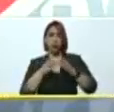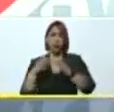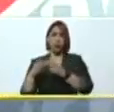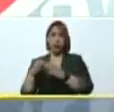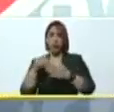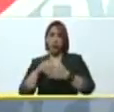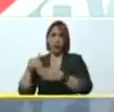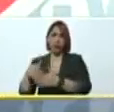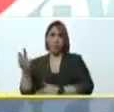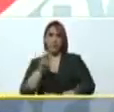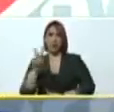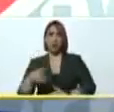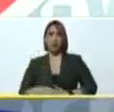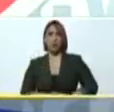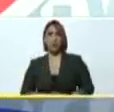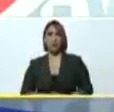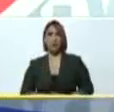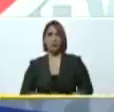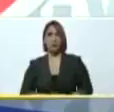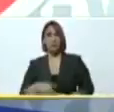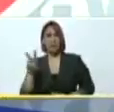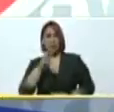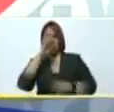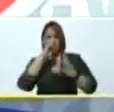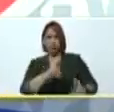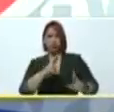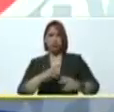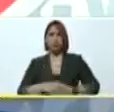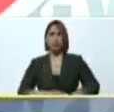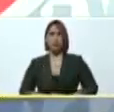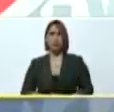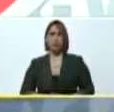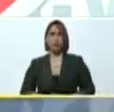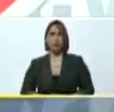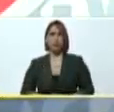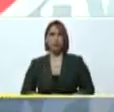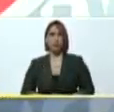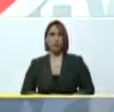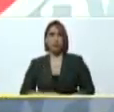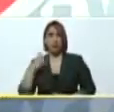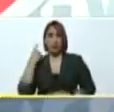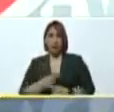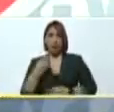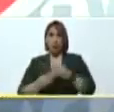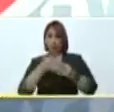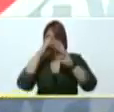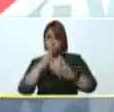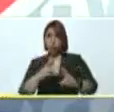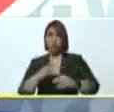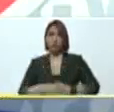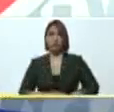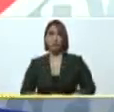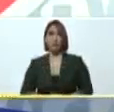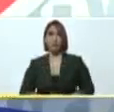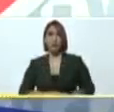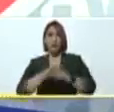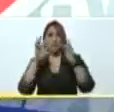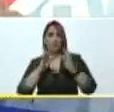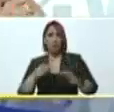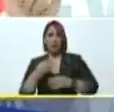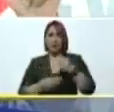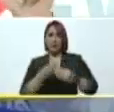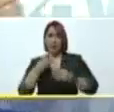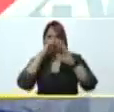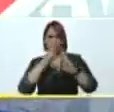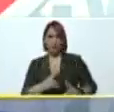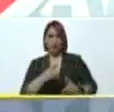electoral de Venezuela. A Venezuela se respeta, tenemos que hacerla respetar y la forma de hacerla respetar